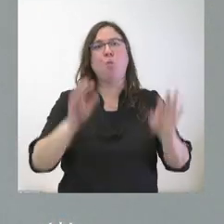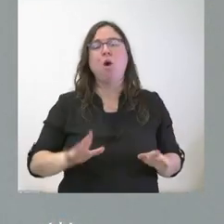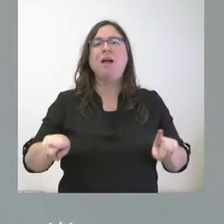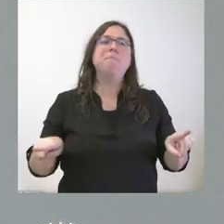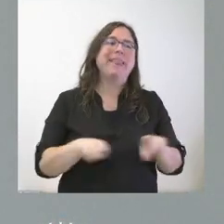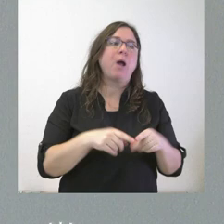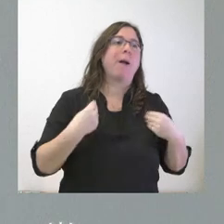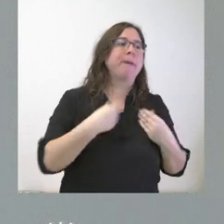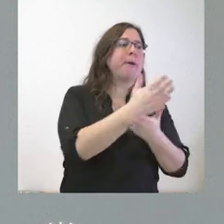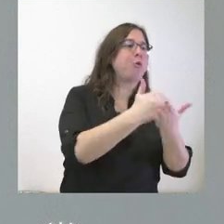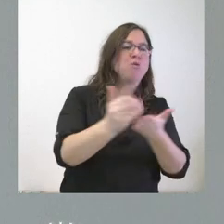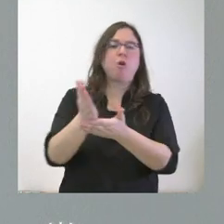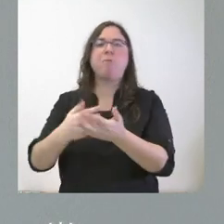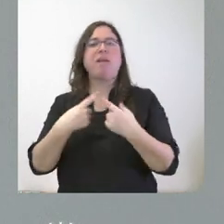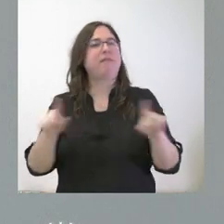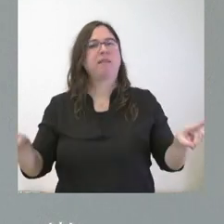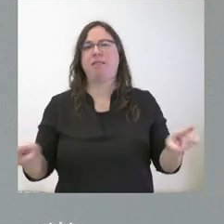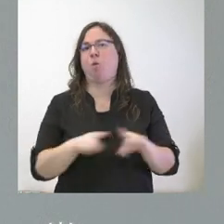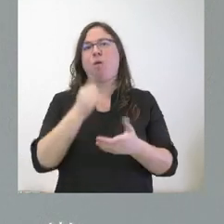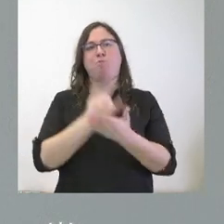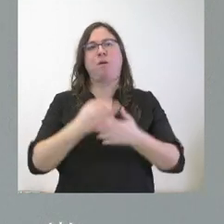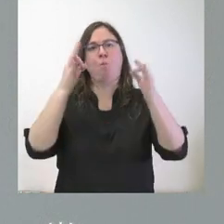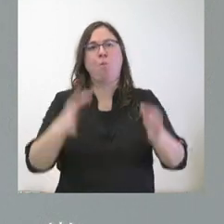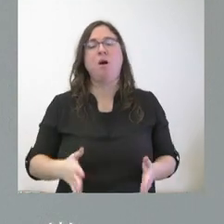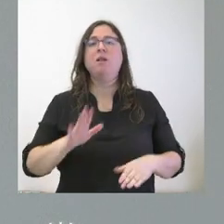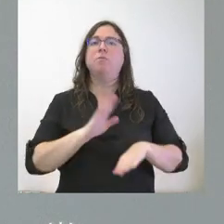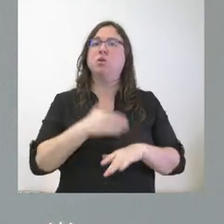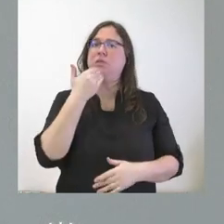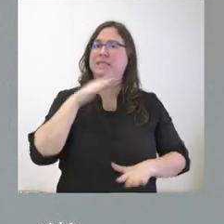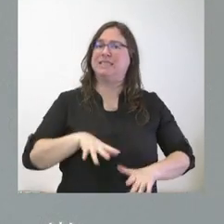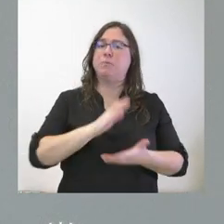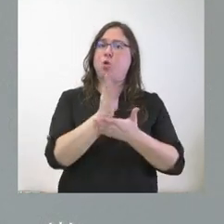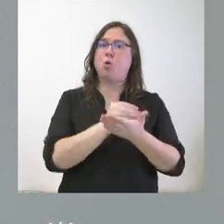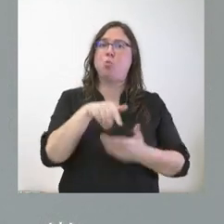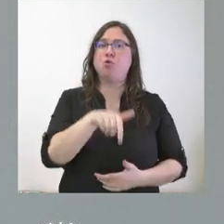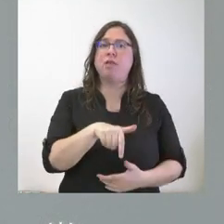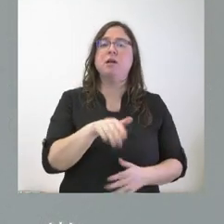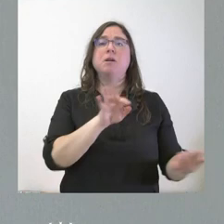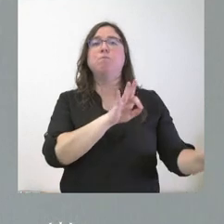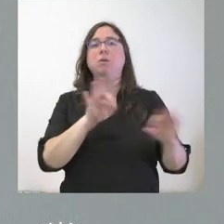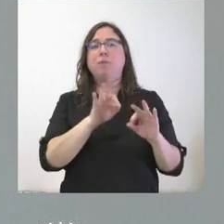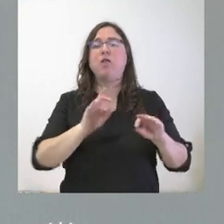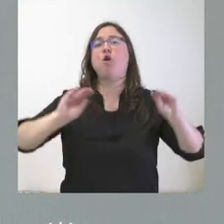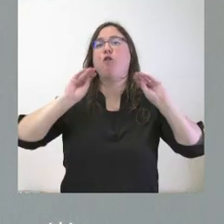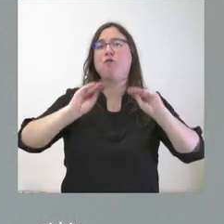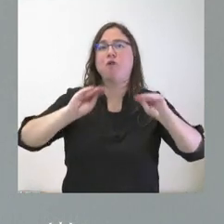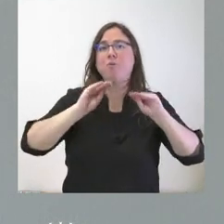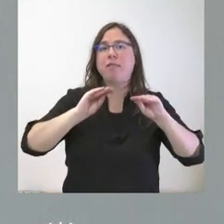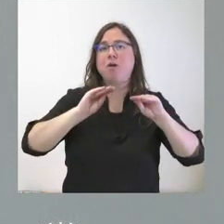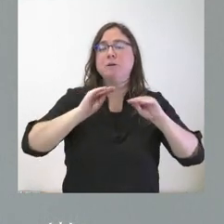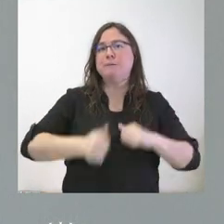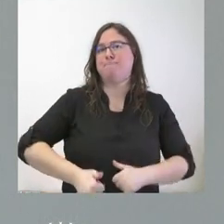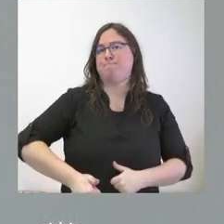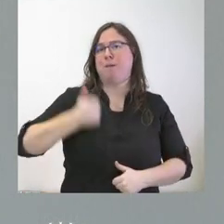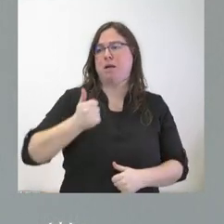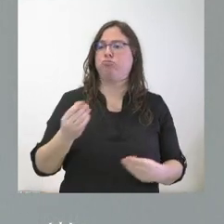en dos comunidades autónomas distintas. Y, por tanto, estar en una comunidad autónoma donde la preparación y la formación es mayor y tener